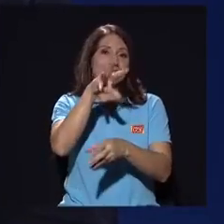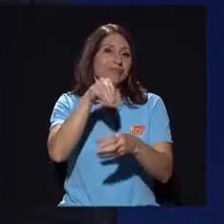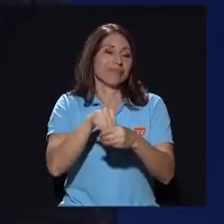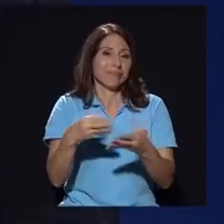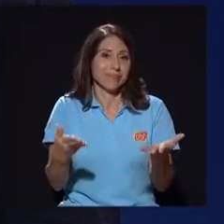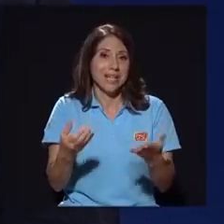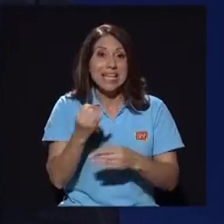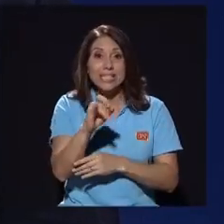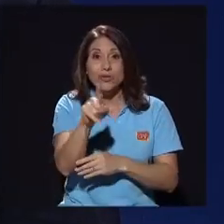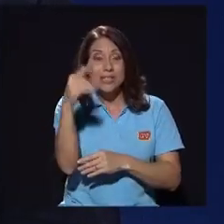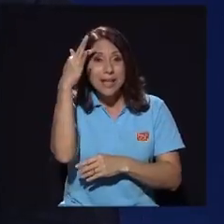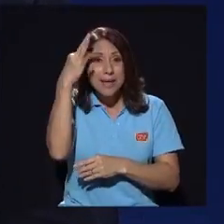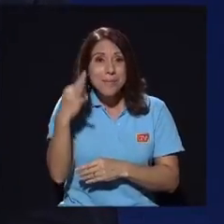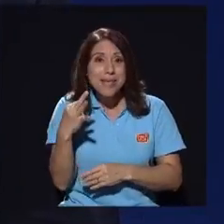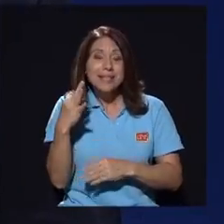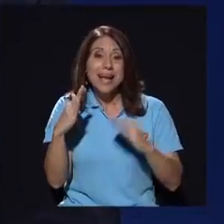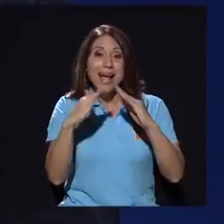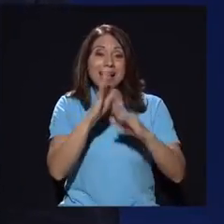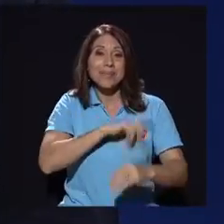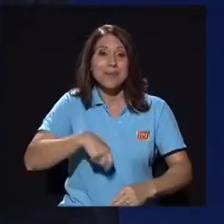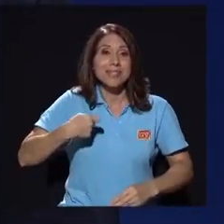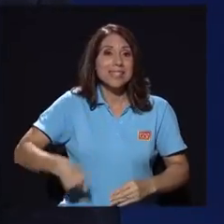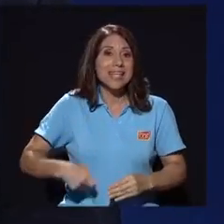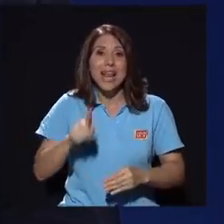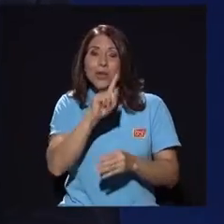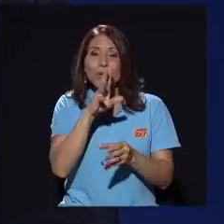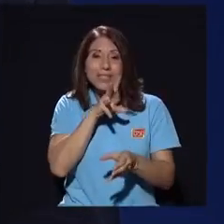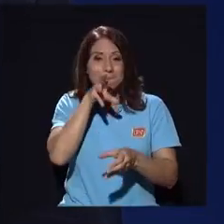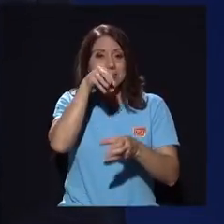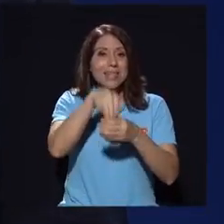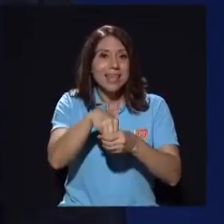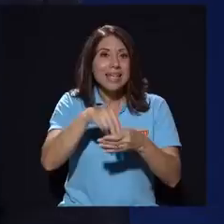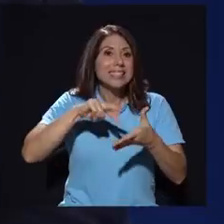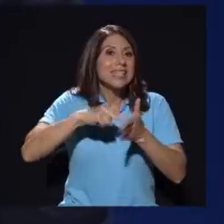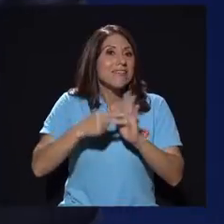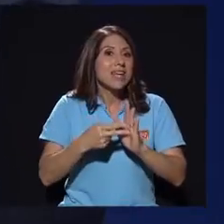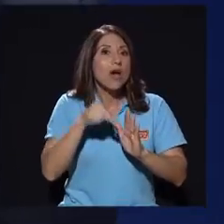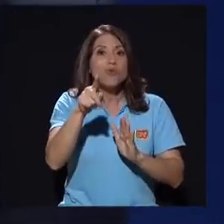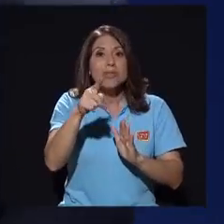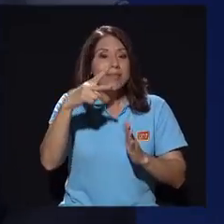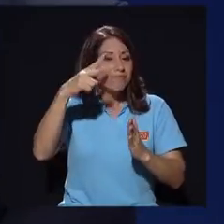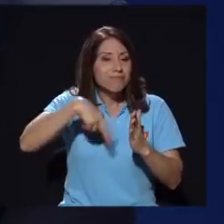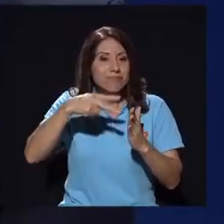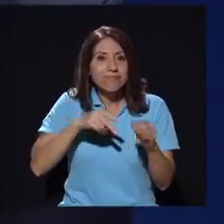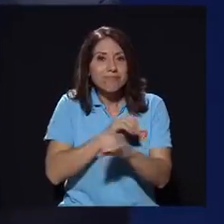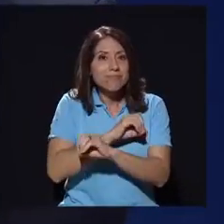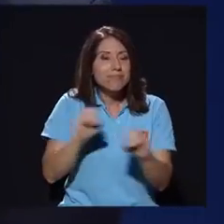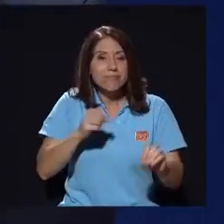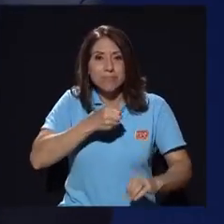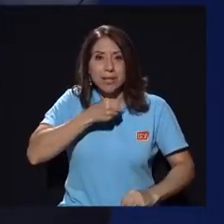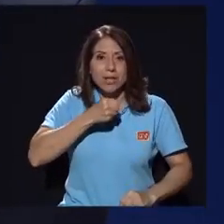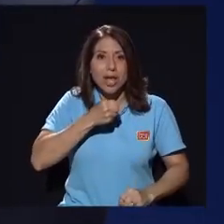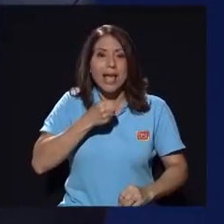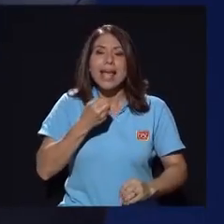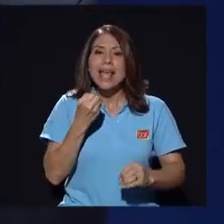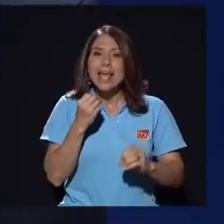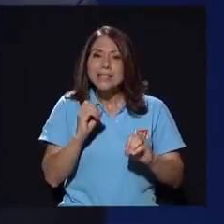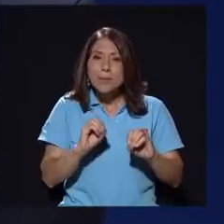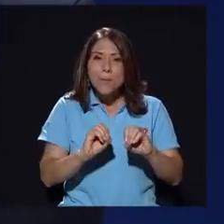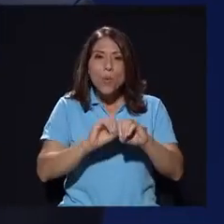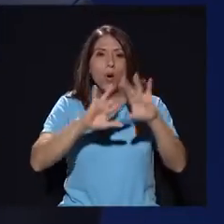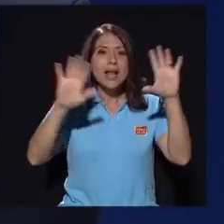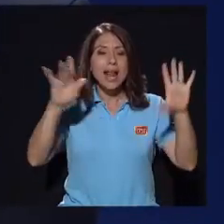porque simple y sencillamente no ha tenido dos minutos para leer una nota periodística porque es muy claro que Presidencia